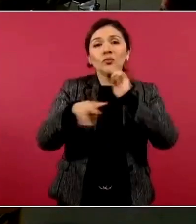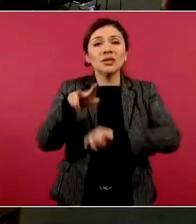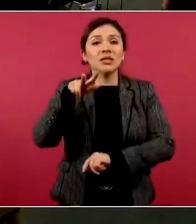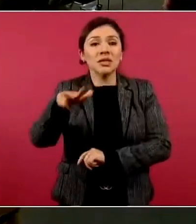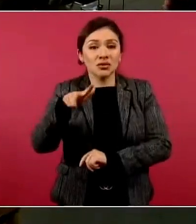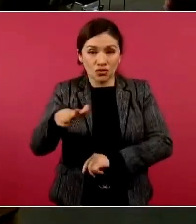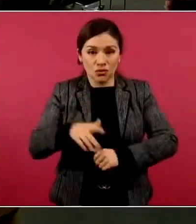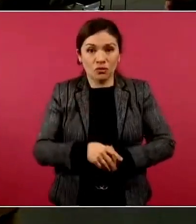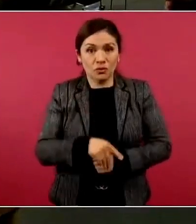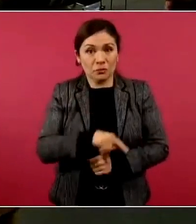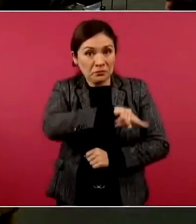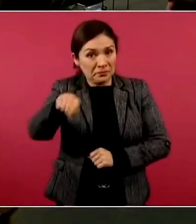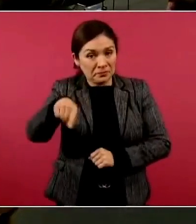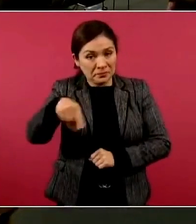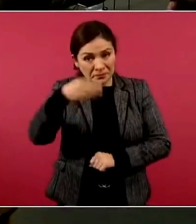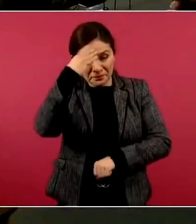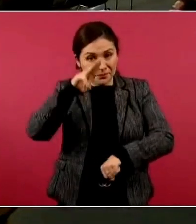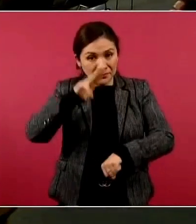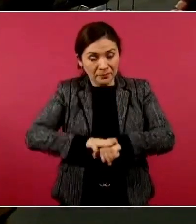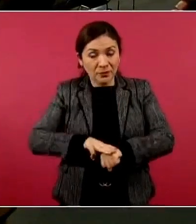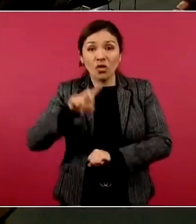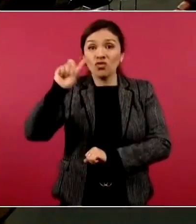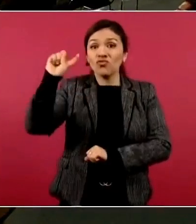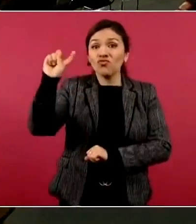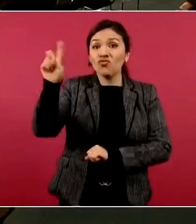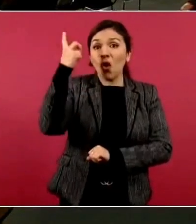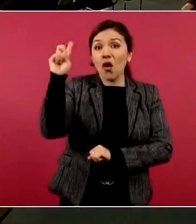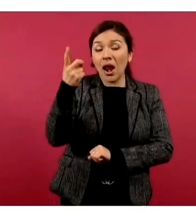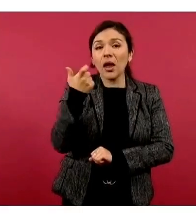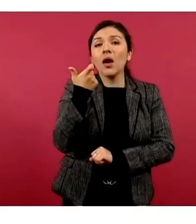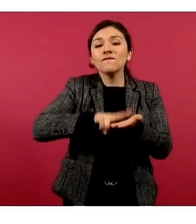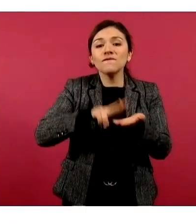el dólar está a 22.